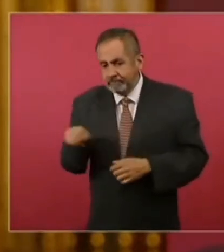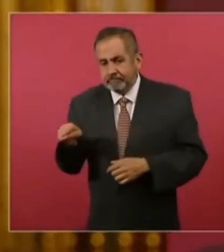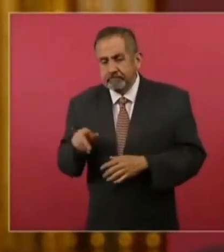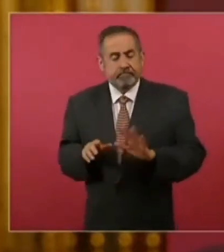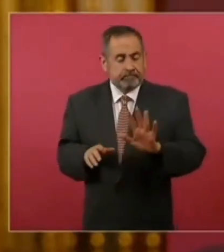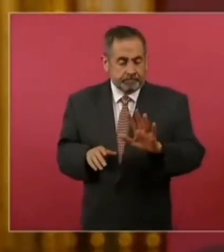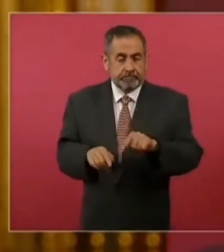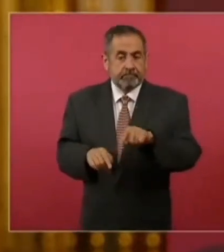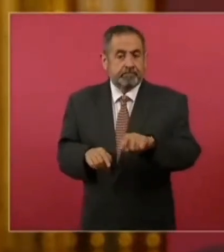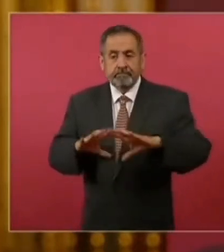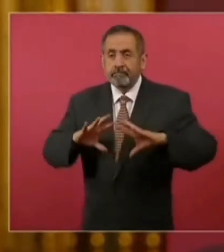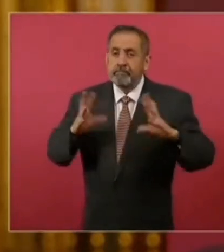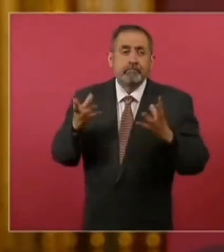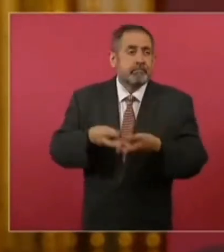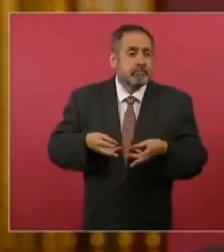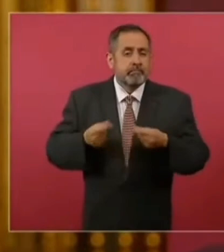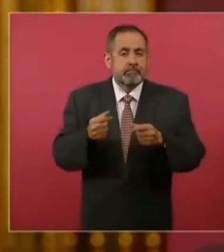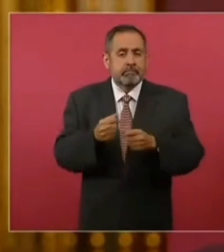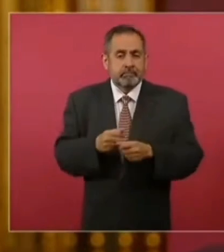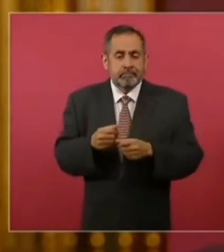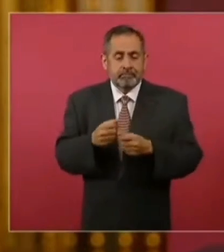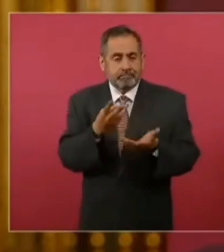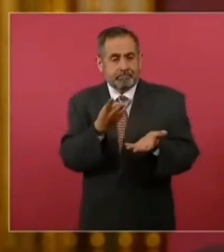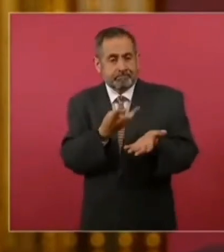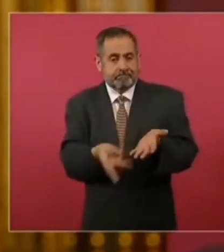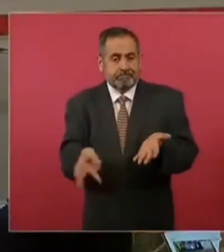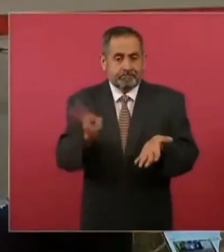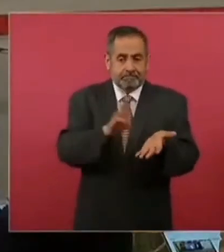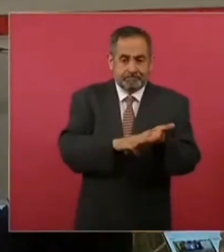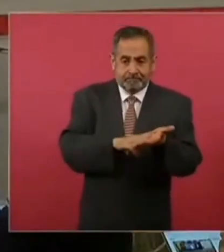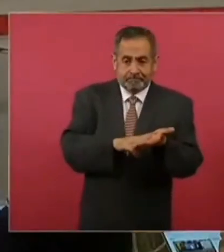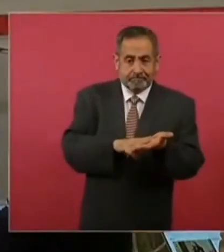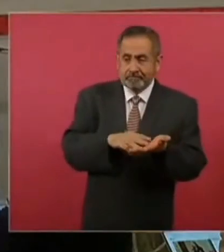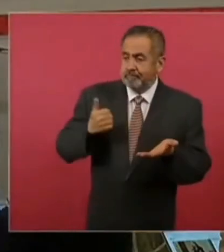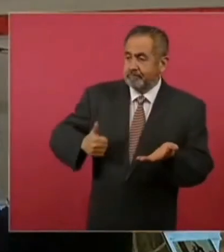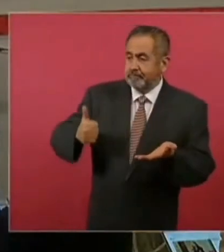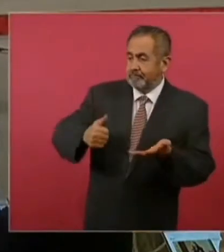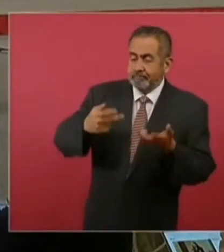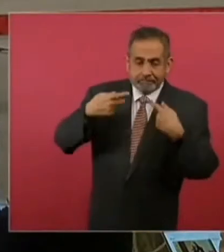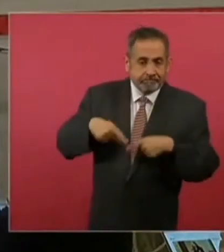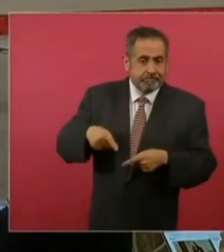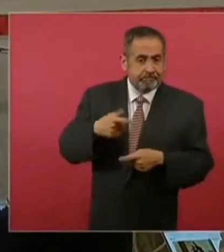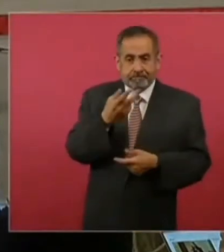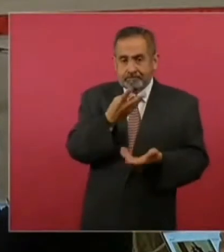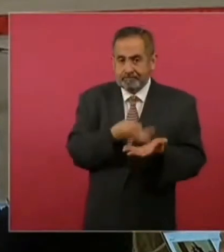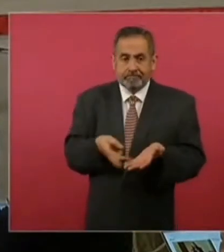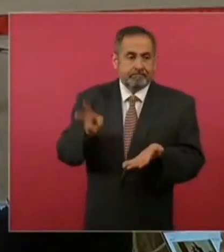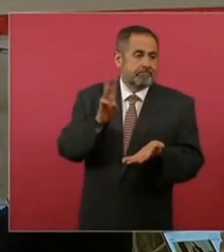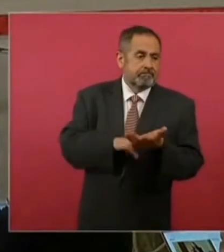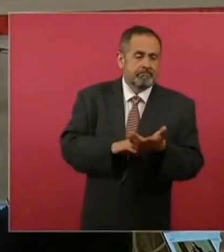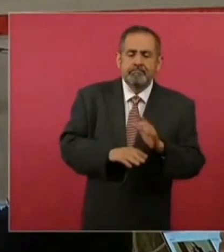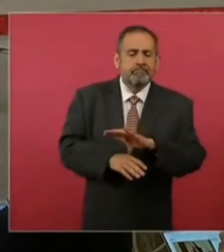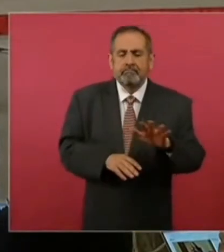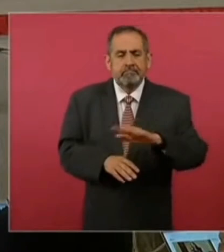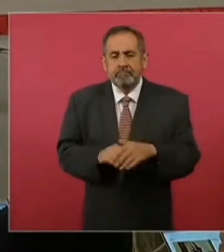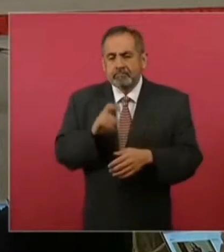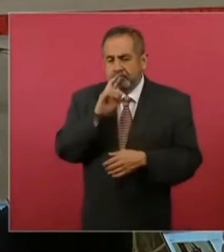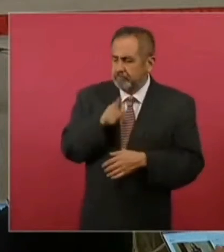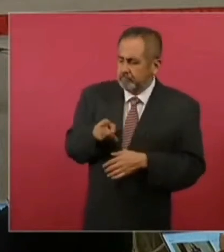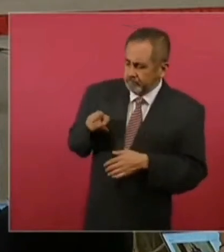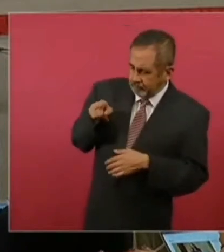ese sistema cuesta alrededor del triple por persona devolverlo a su país de lo que les había costado